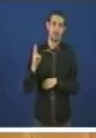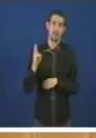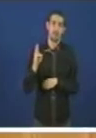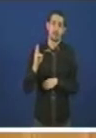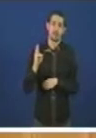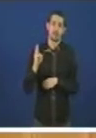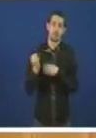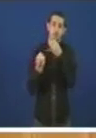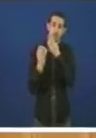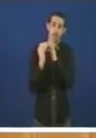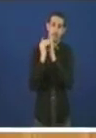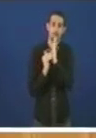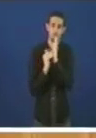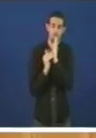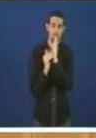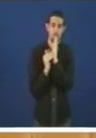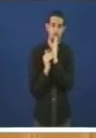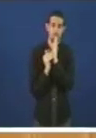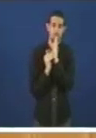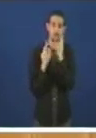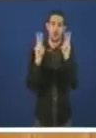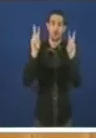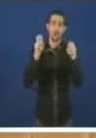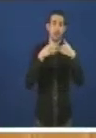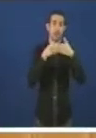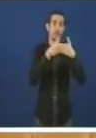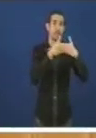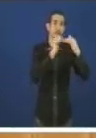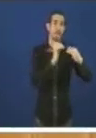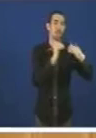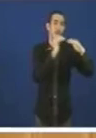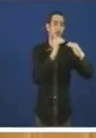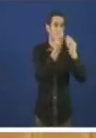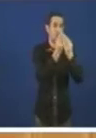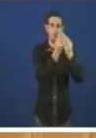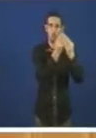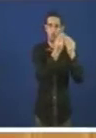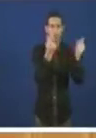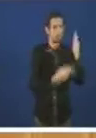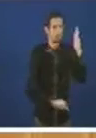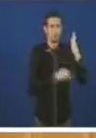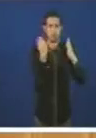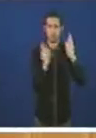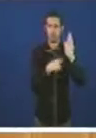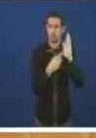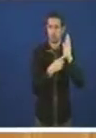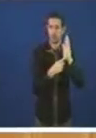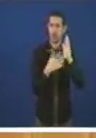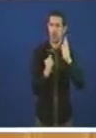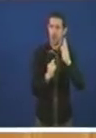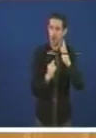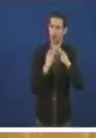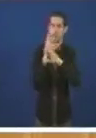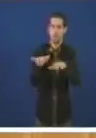un dato curioso o dique flotante desapareceu mira que teñamos aquí unanimidades pleno tras pleno